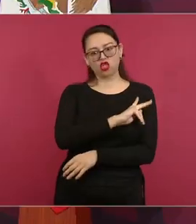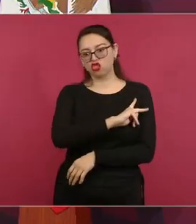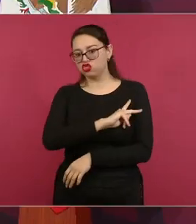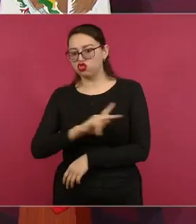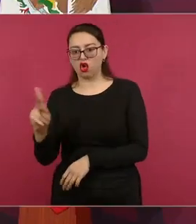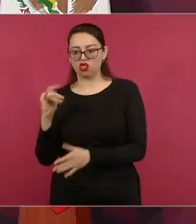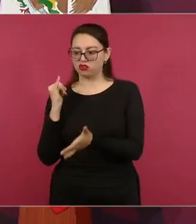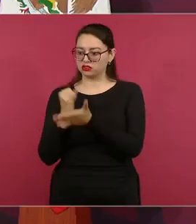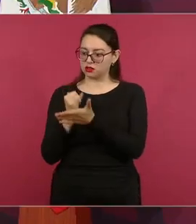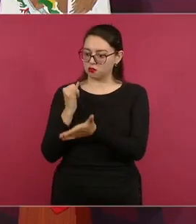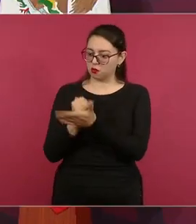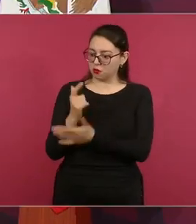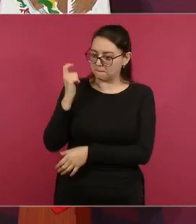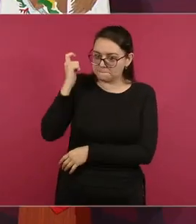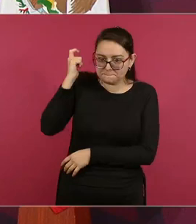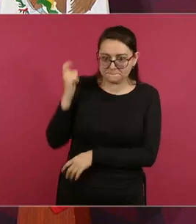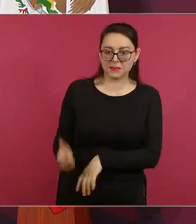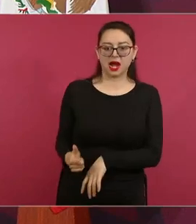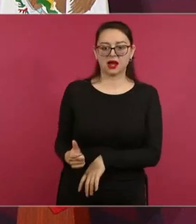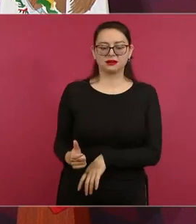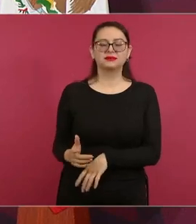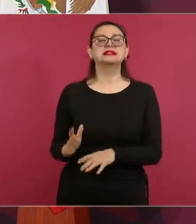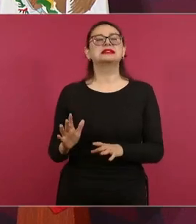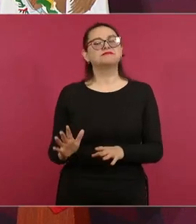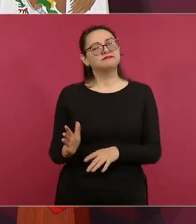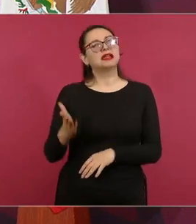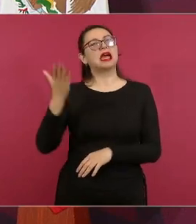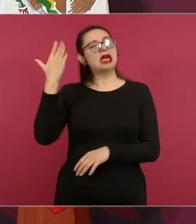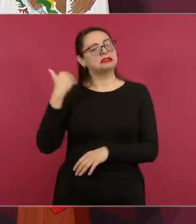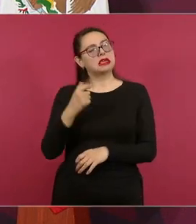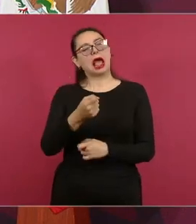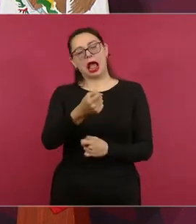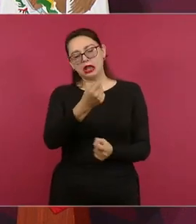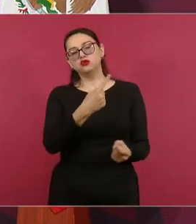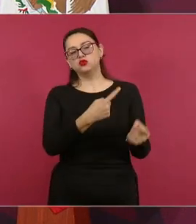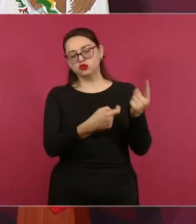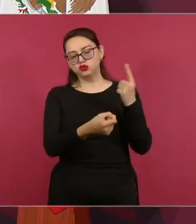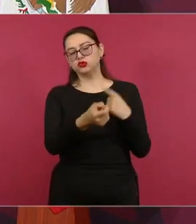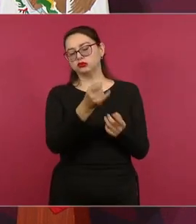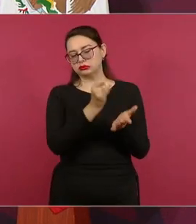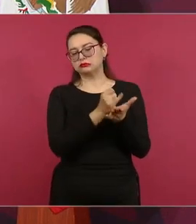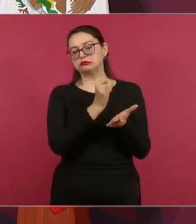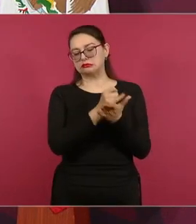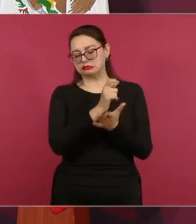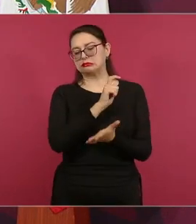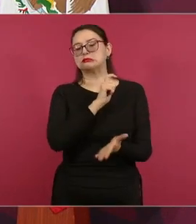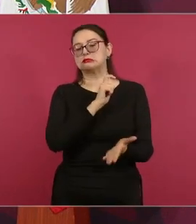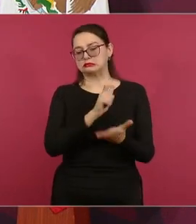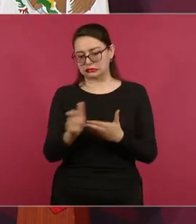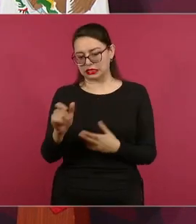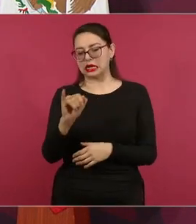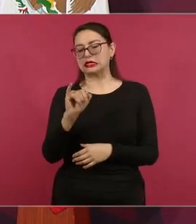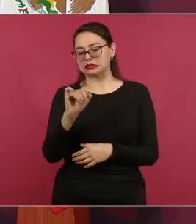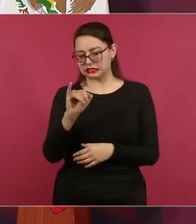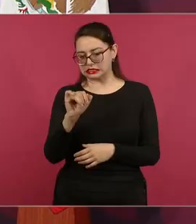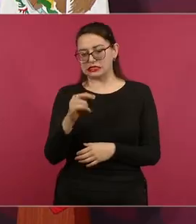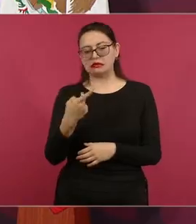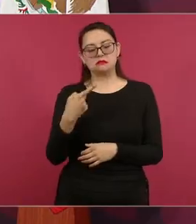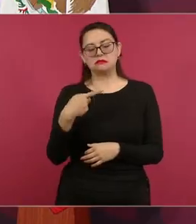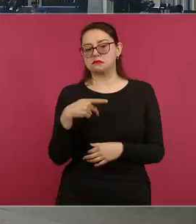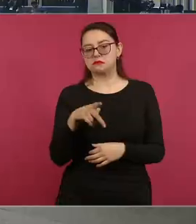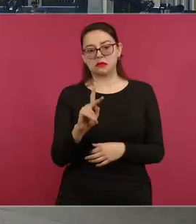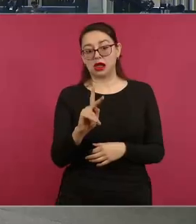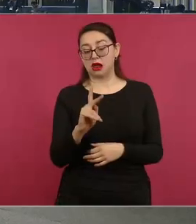de más influencia política, los que siempre